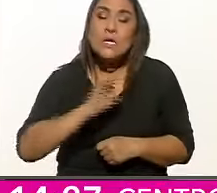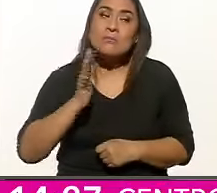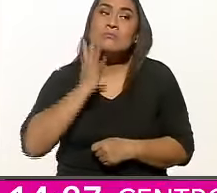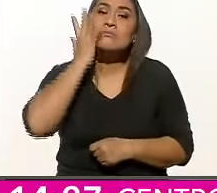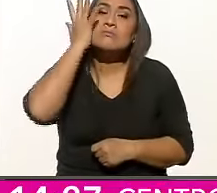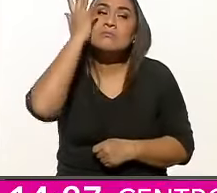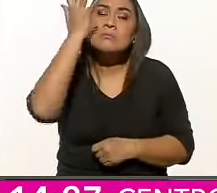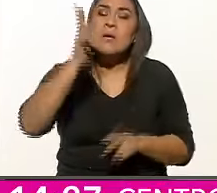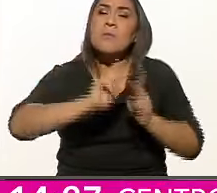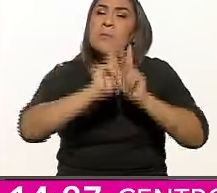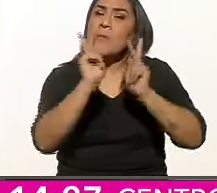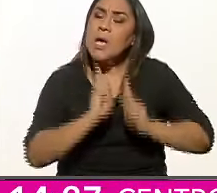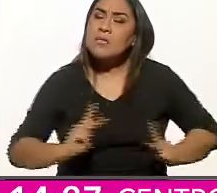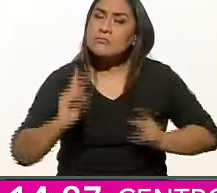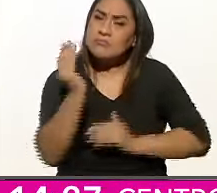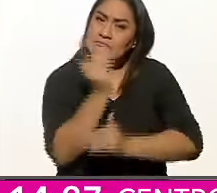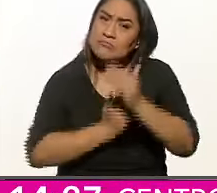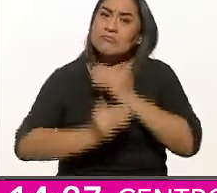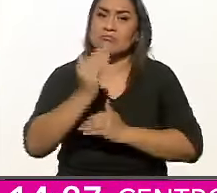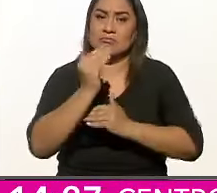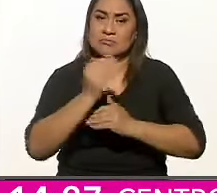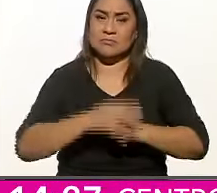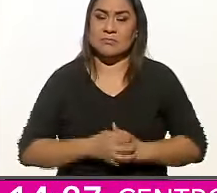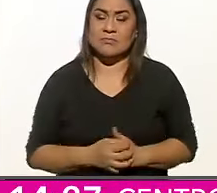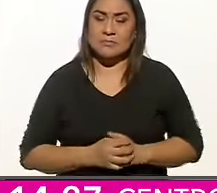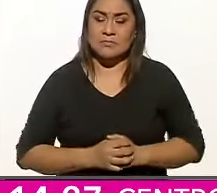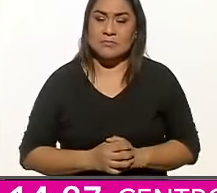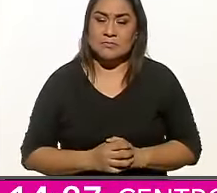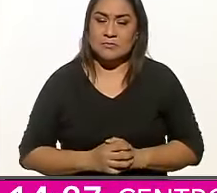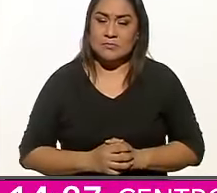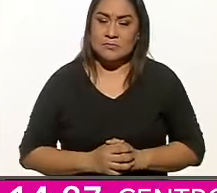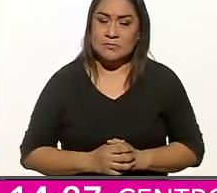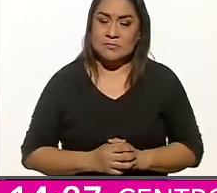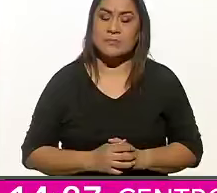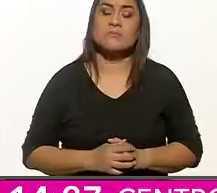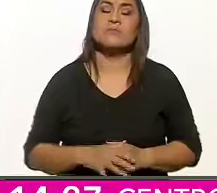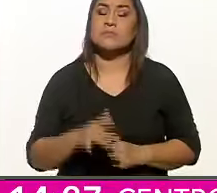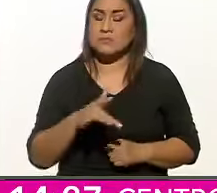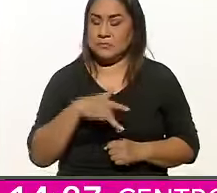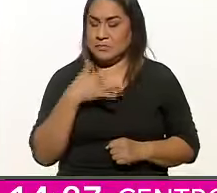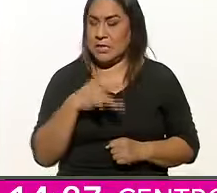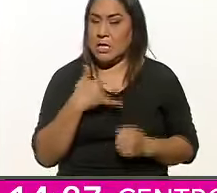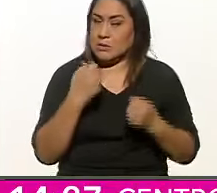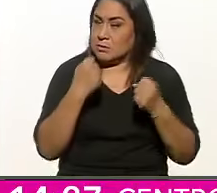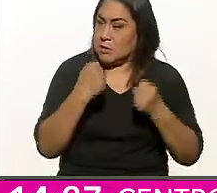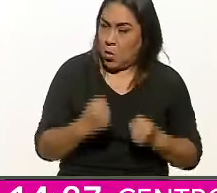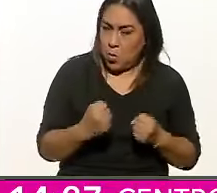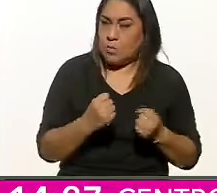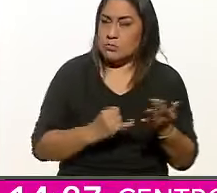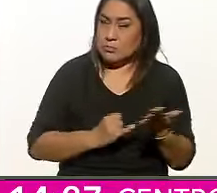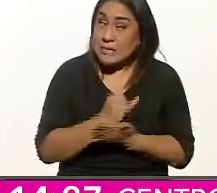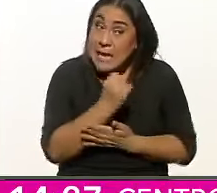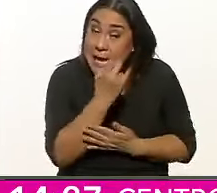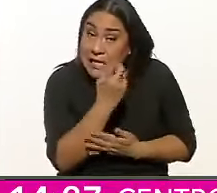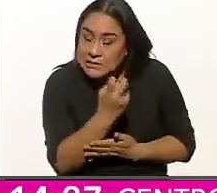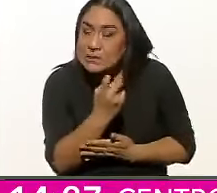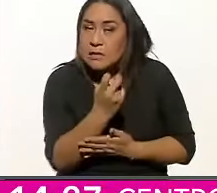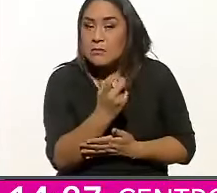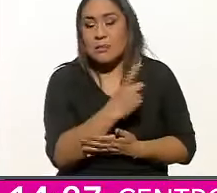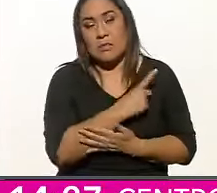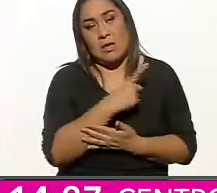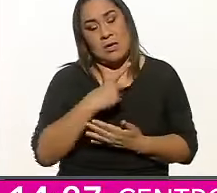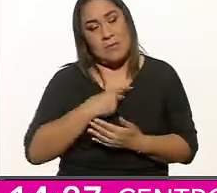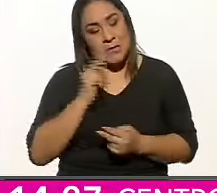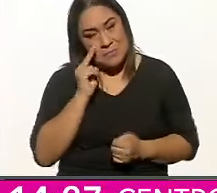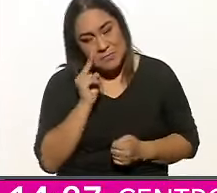la paz y la prosperidad compartida. Seguridad y certeza debe generar en el mundo,